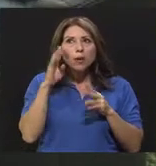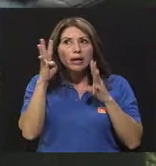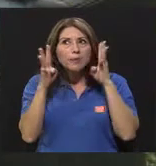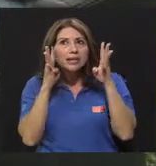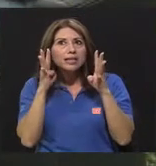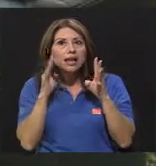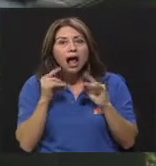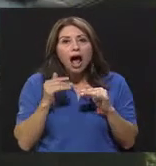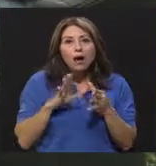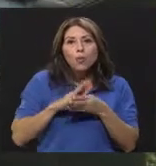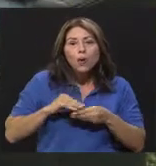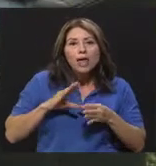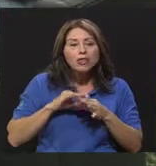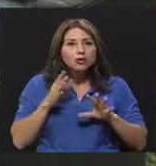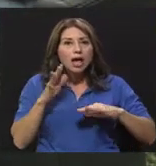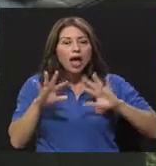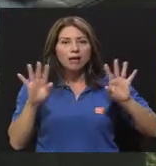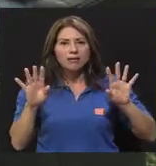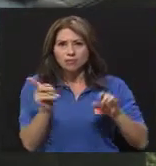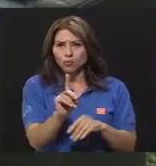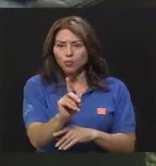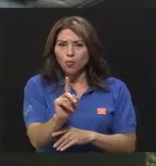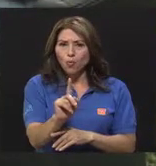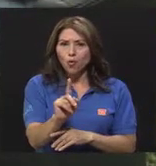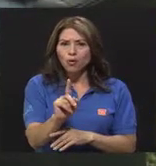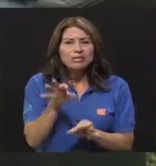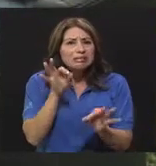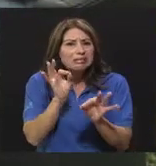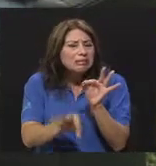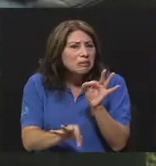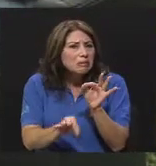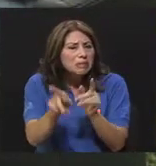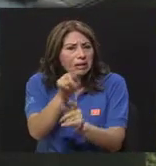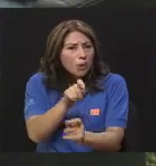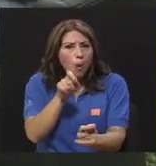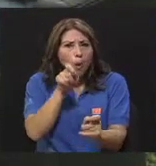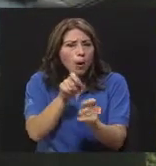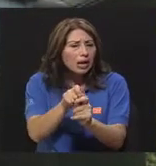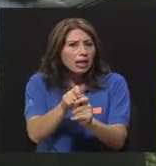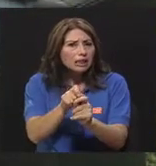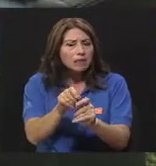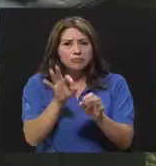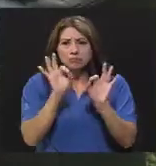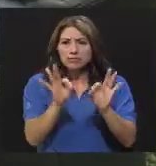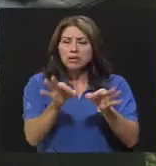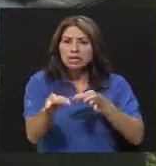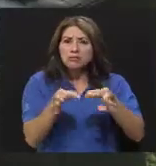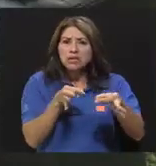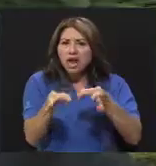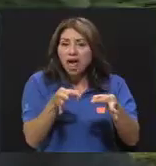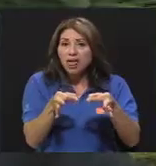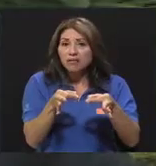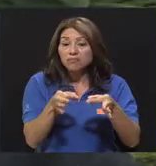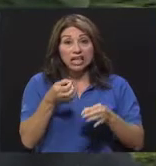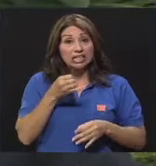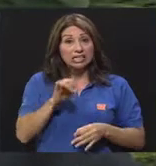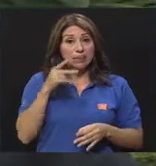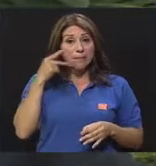fantásticos, sino la cosa simple, concreta y bien explicada. Y sí, los padres no saben.